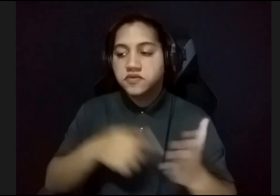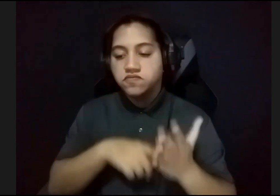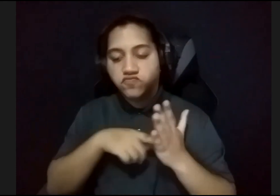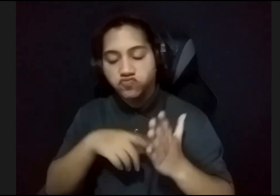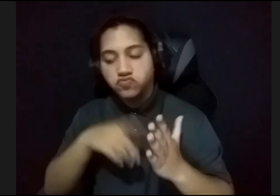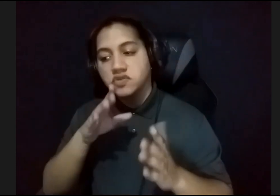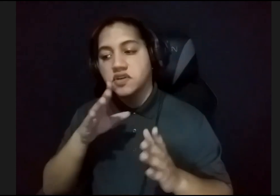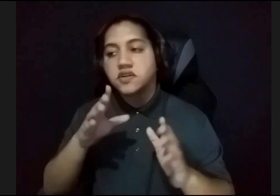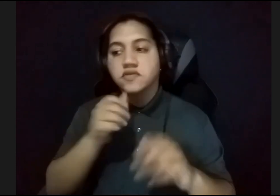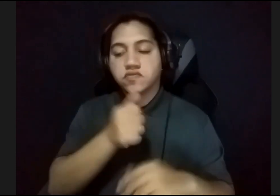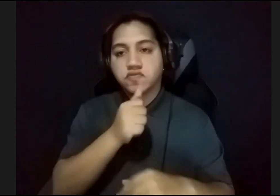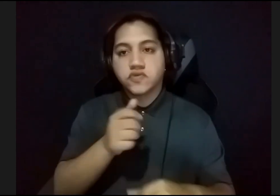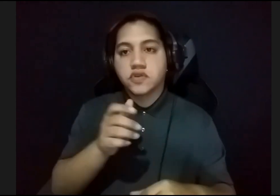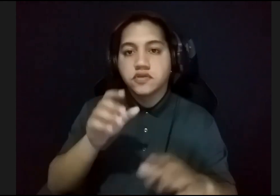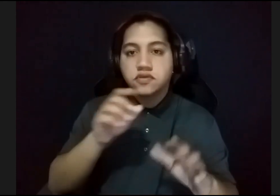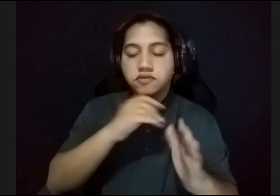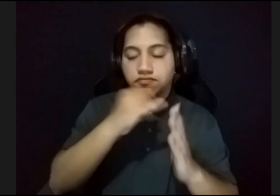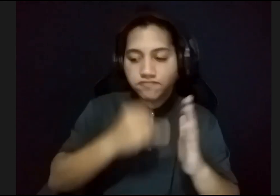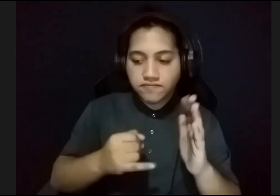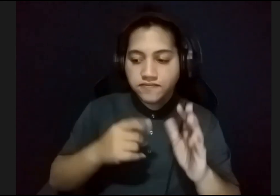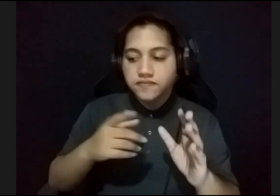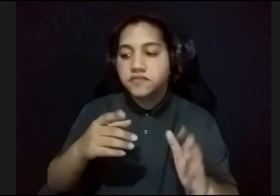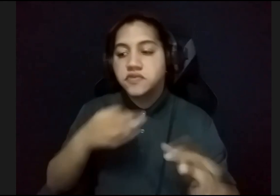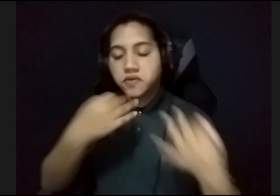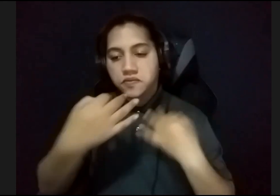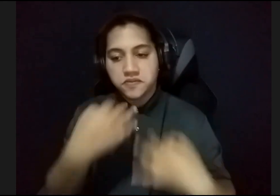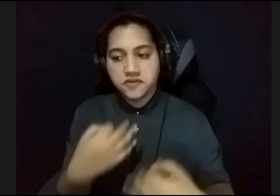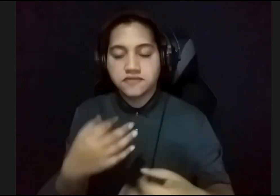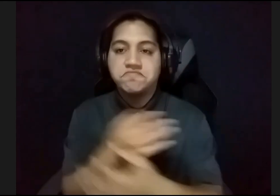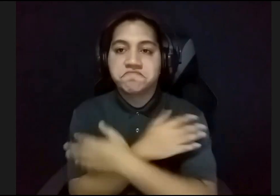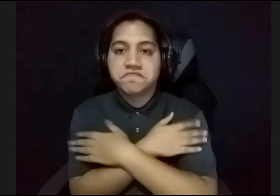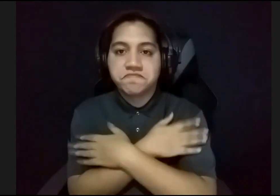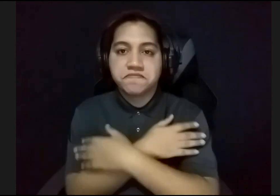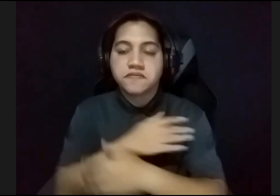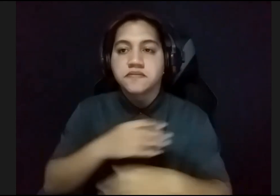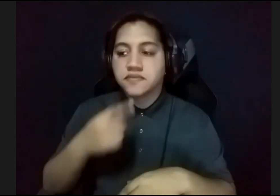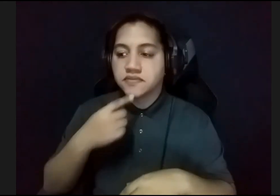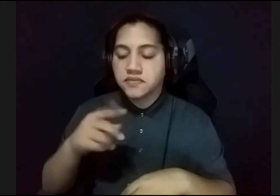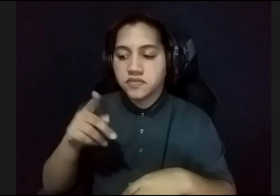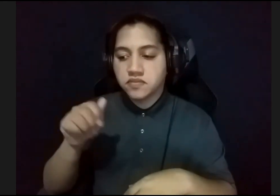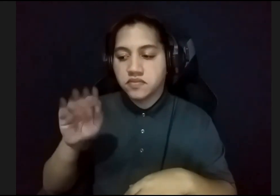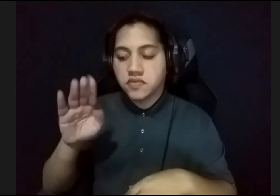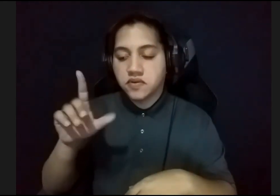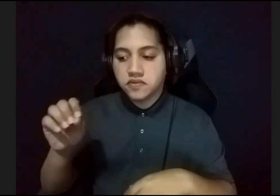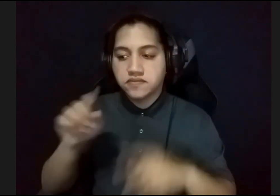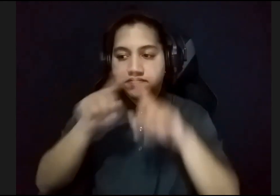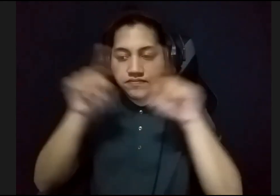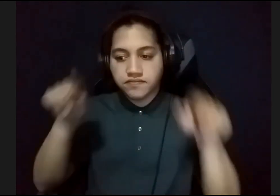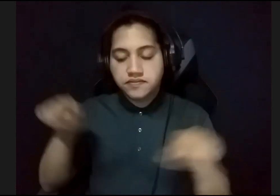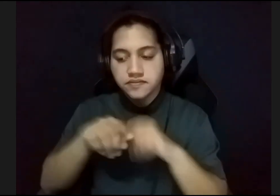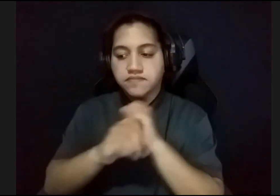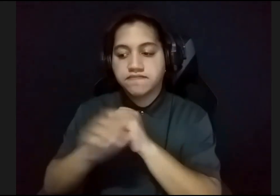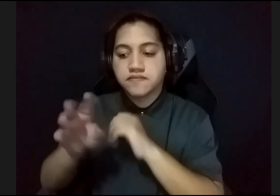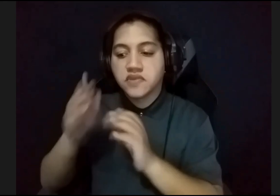autorretrato, en una esquina de la obra, y un abrazo. Y Indica Pablo, sobre los carteles, algunas personas le